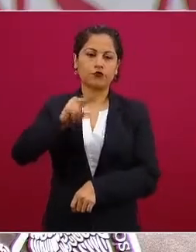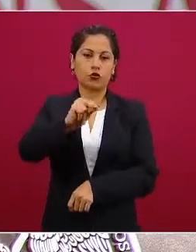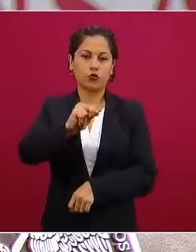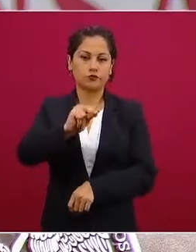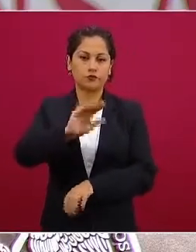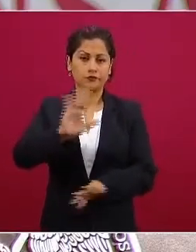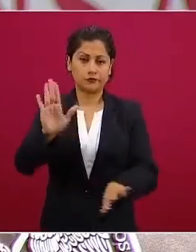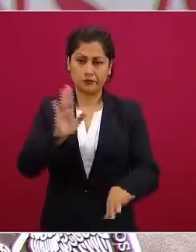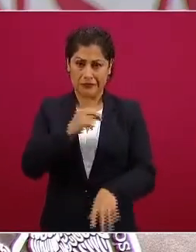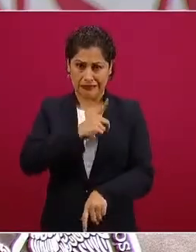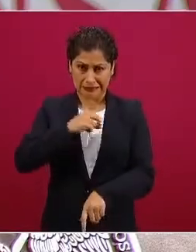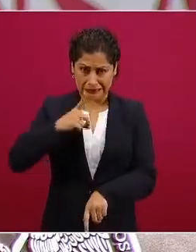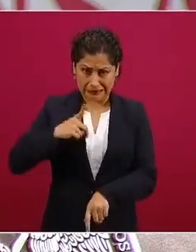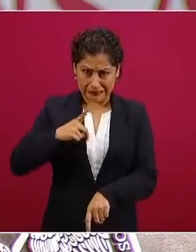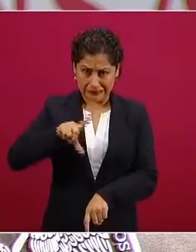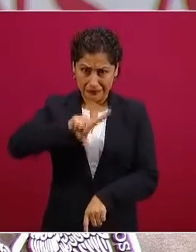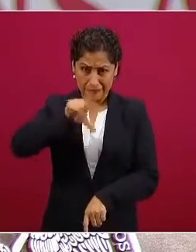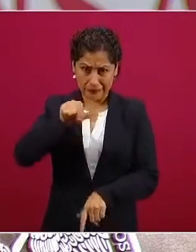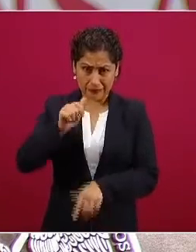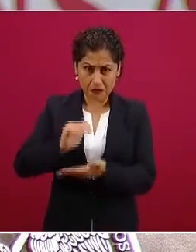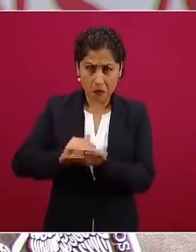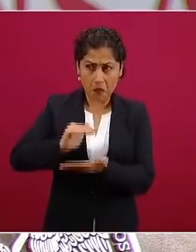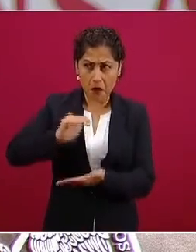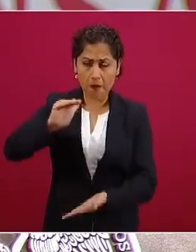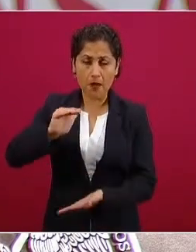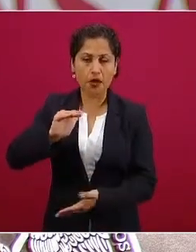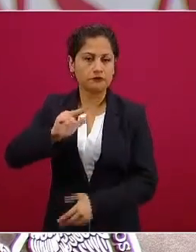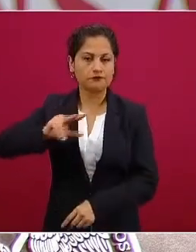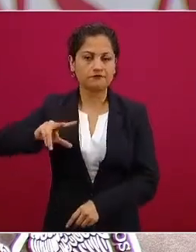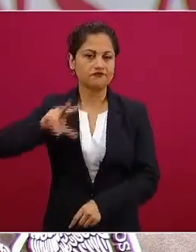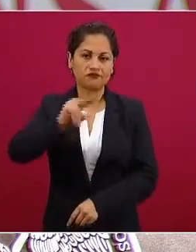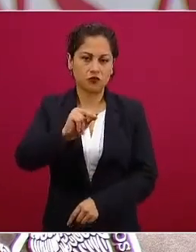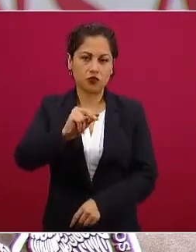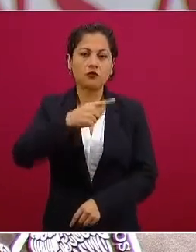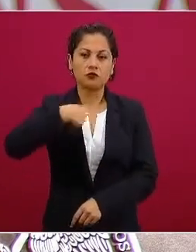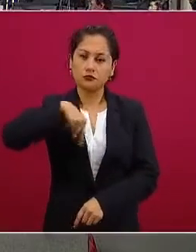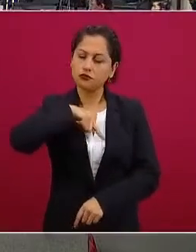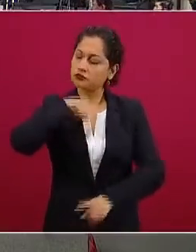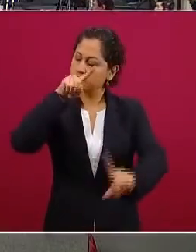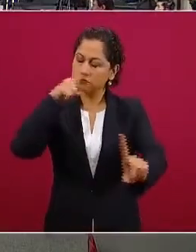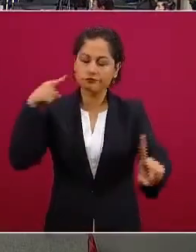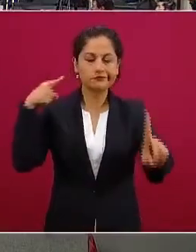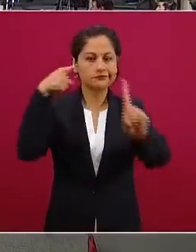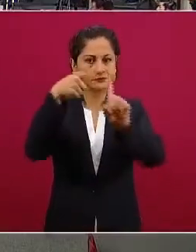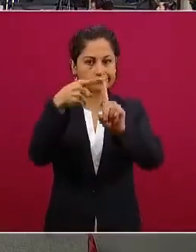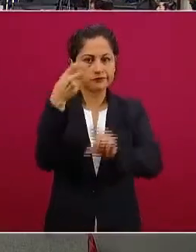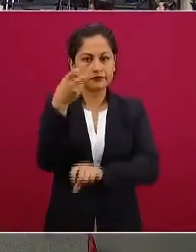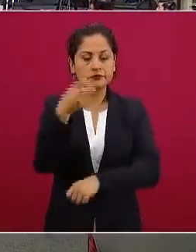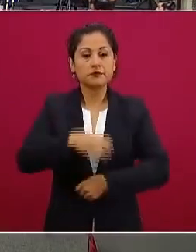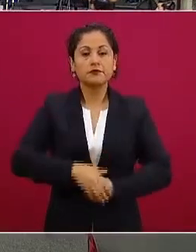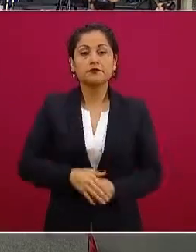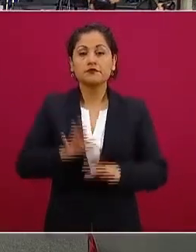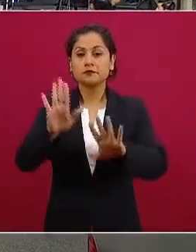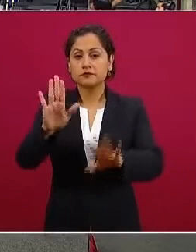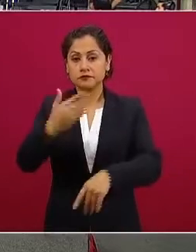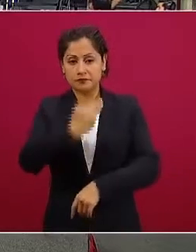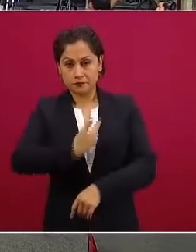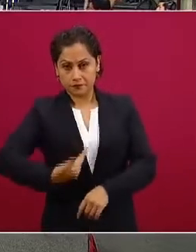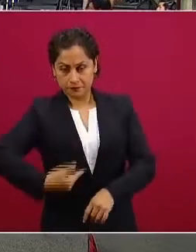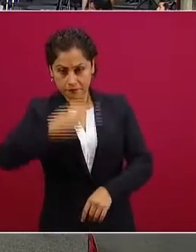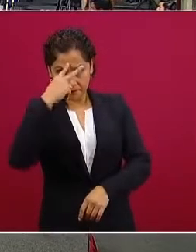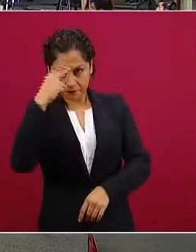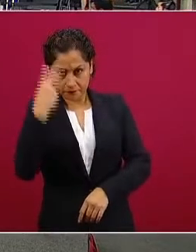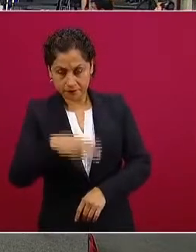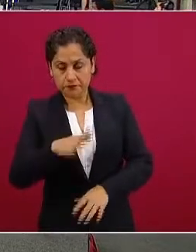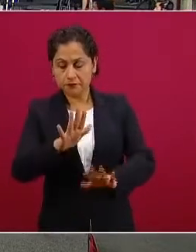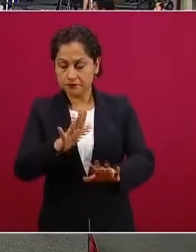ese es el desafío presidente de México mi segunda pregunta toda vez